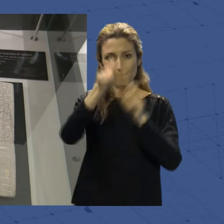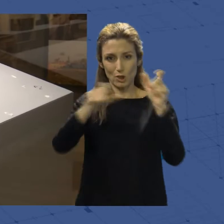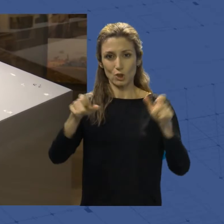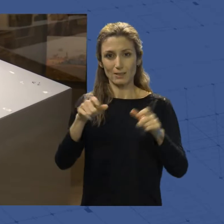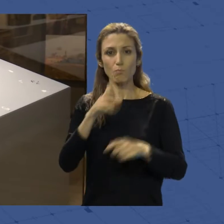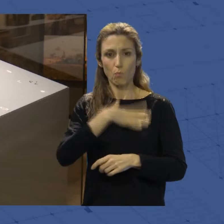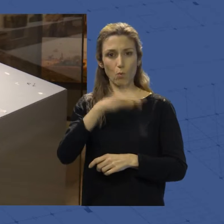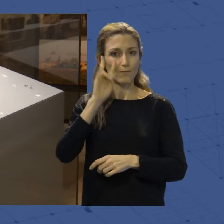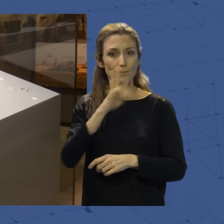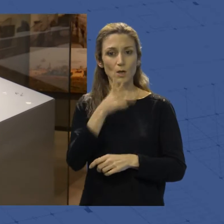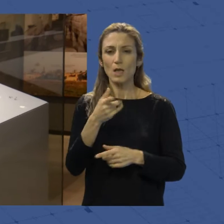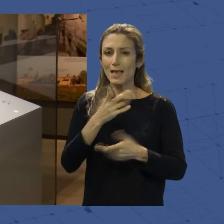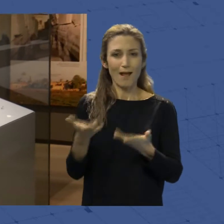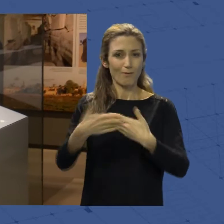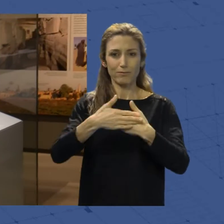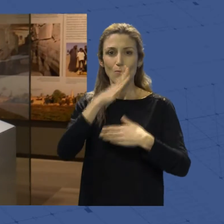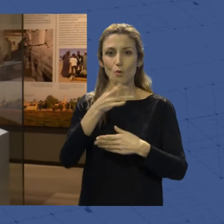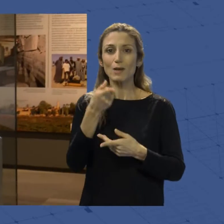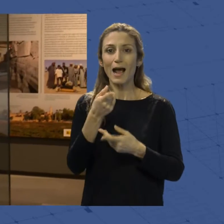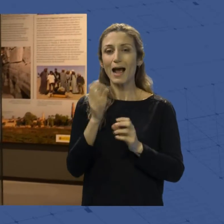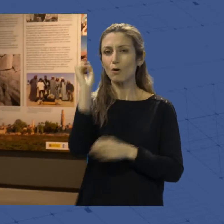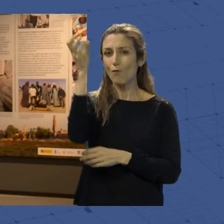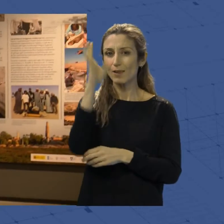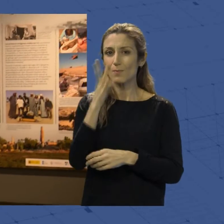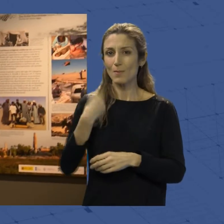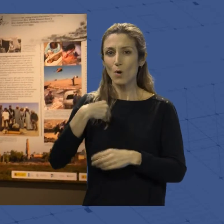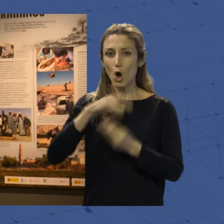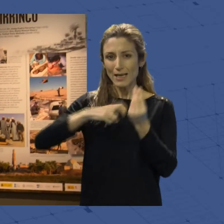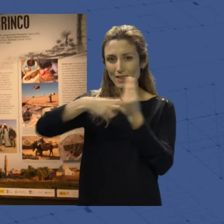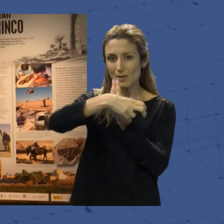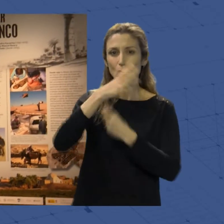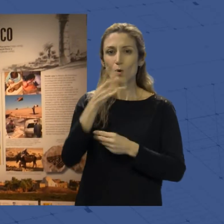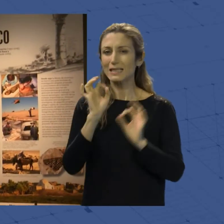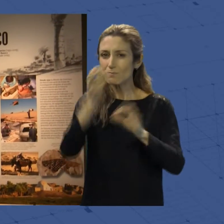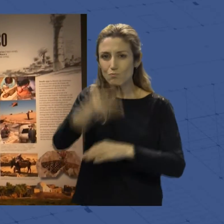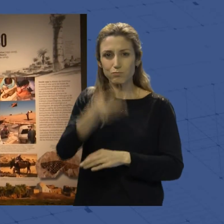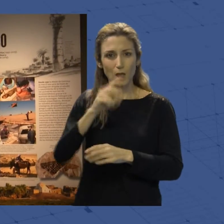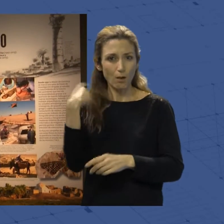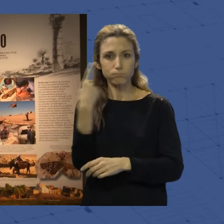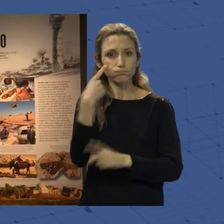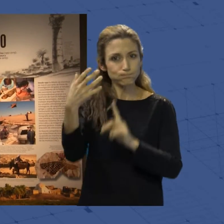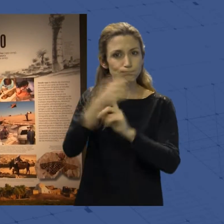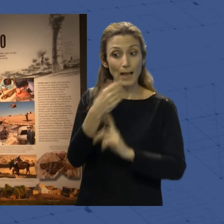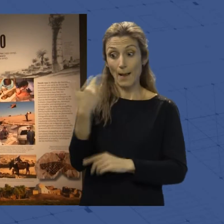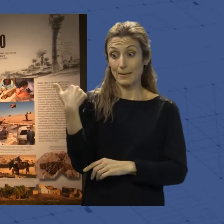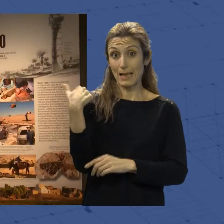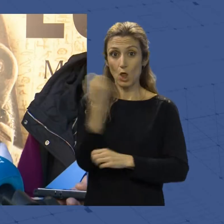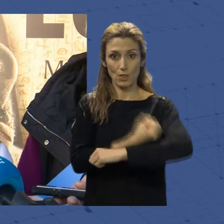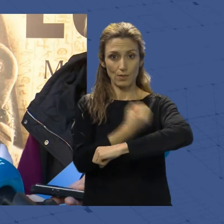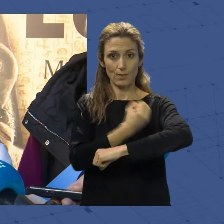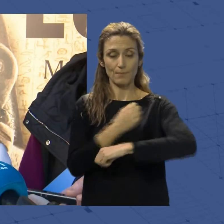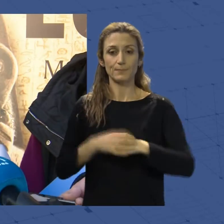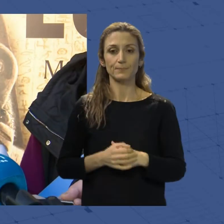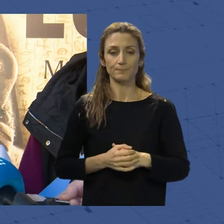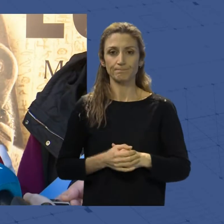broche lo ha puesto una conferencia sobre el yacimiento de Oxirrinco, en la que se ha anunciado un importante hallazgo registrado el pasado diciembre. Nos